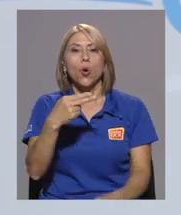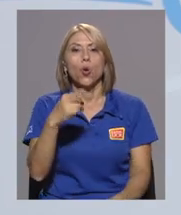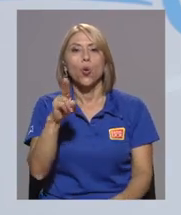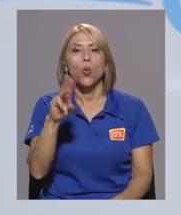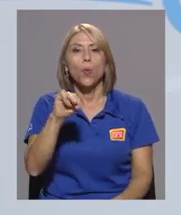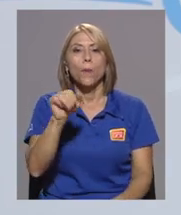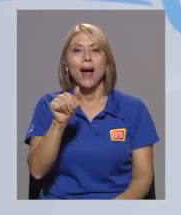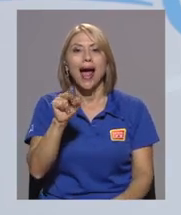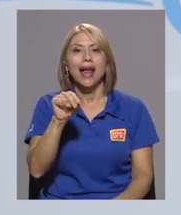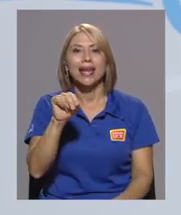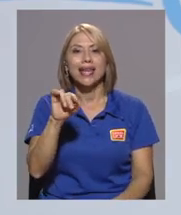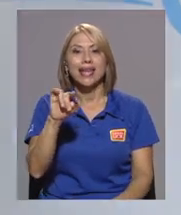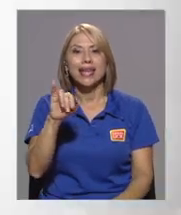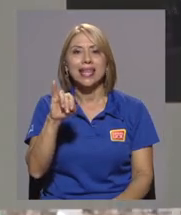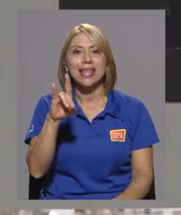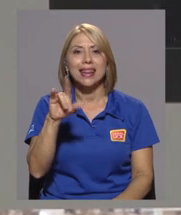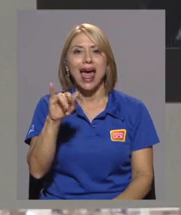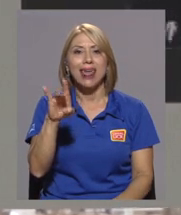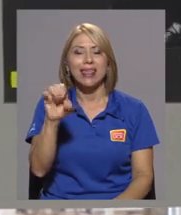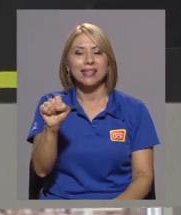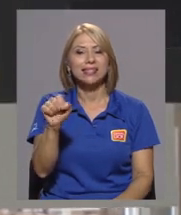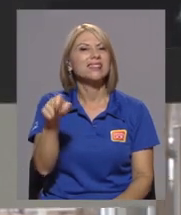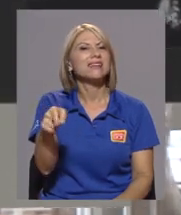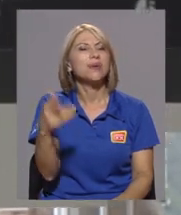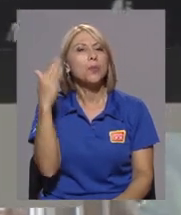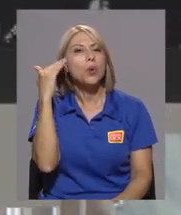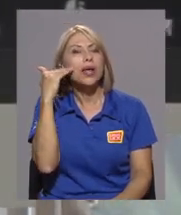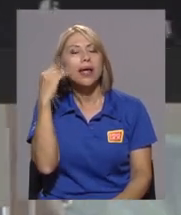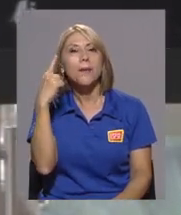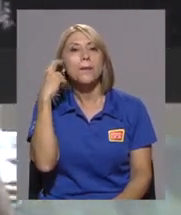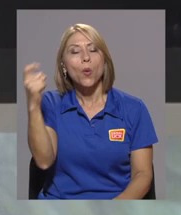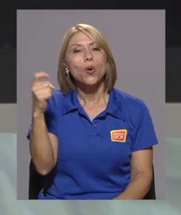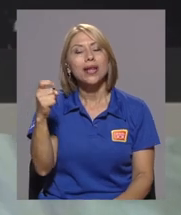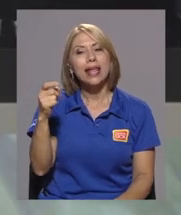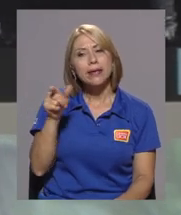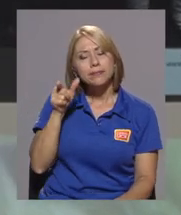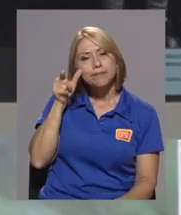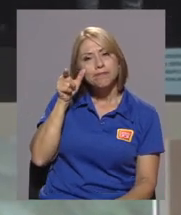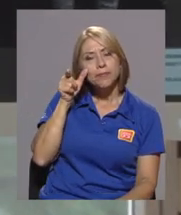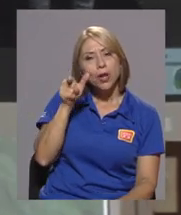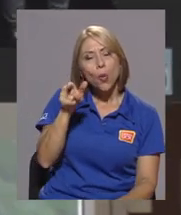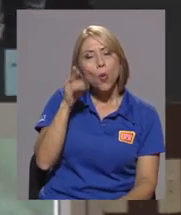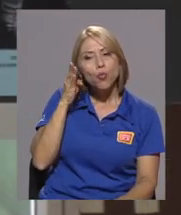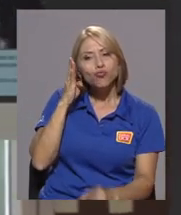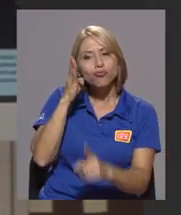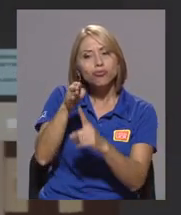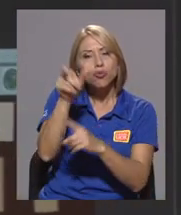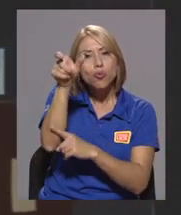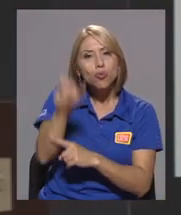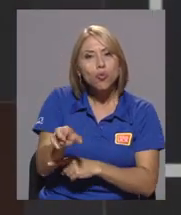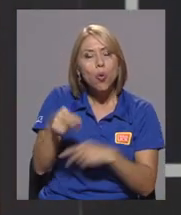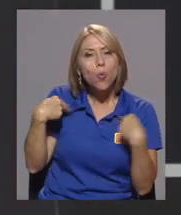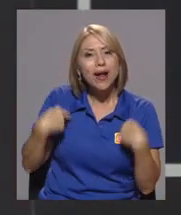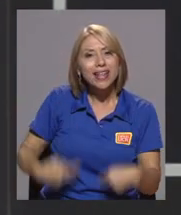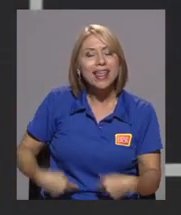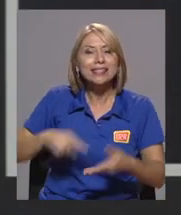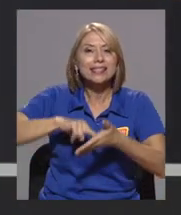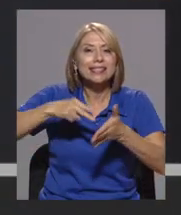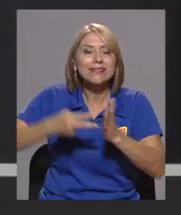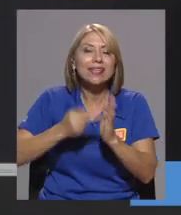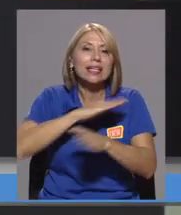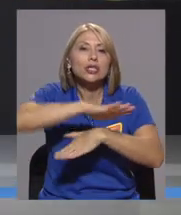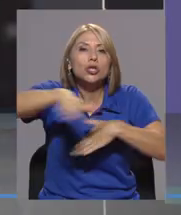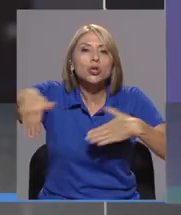de este coloquio internacional. Humanidades, bueno, repito, porque las humanidades